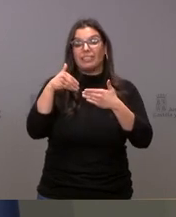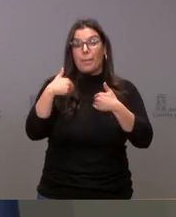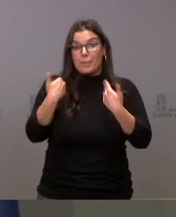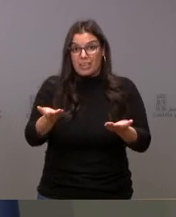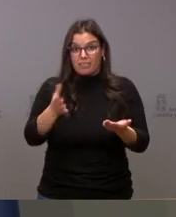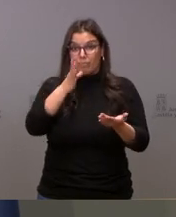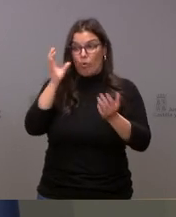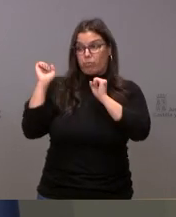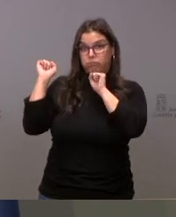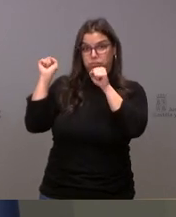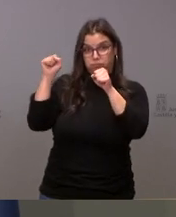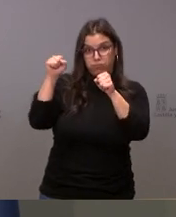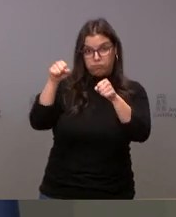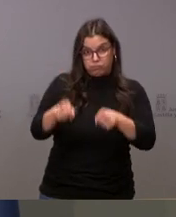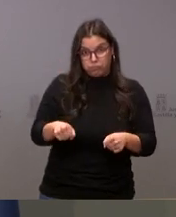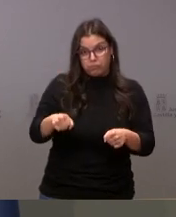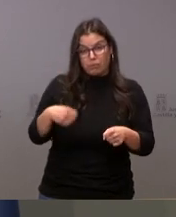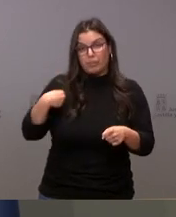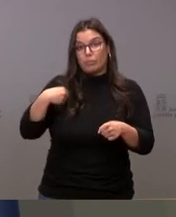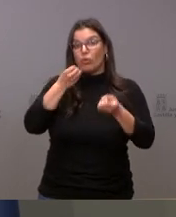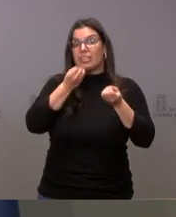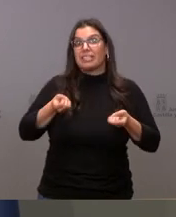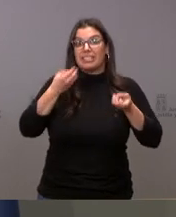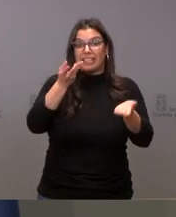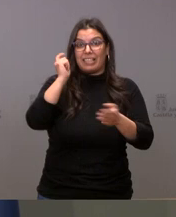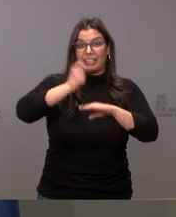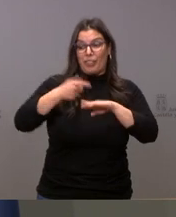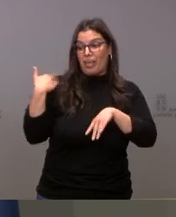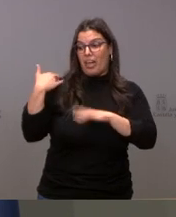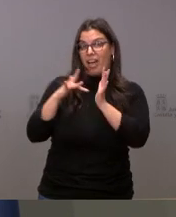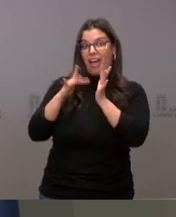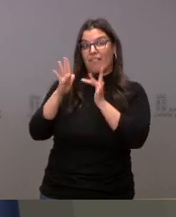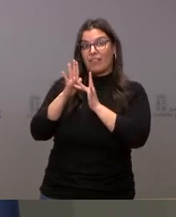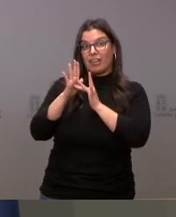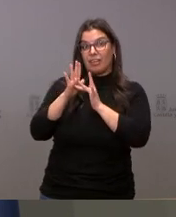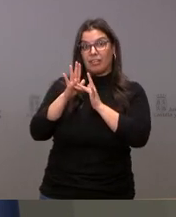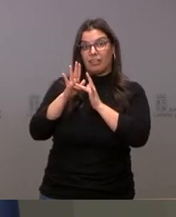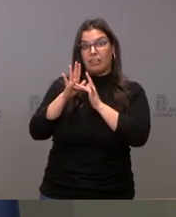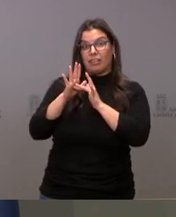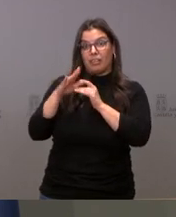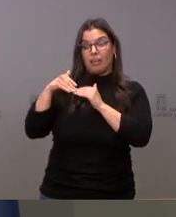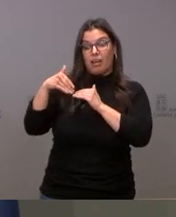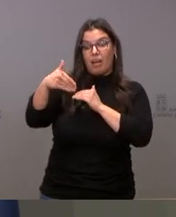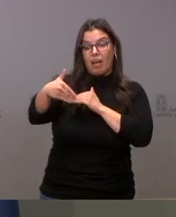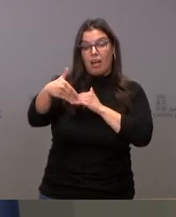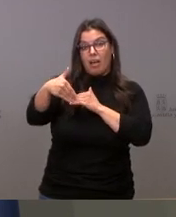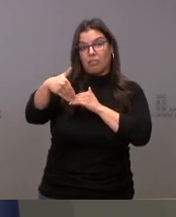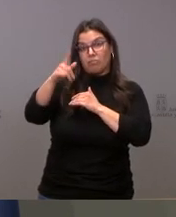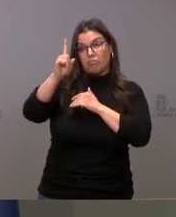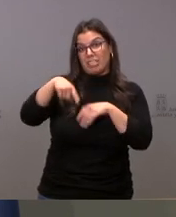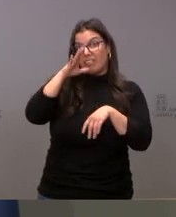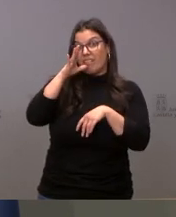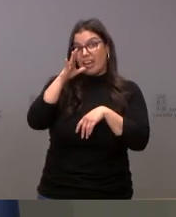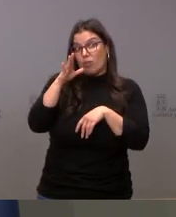León, como consecuencia de que la sentencia se produjo en el mes de abril y el pago, como pronto se va a producir en el mes de